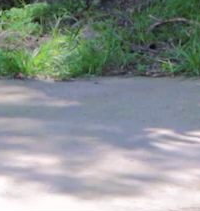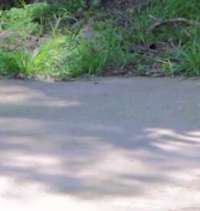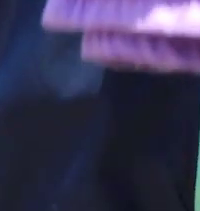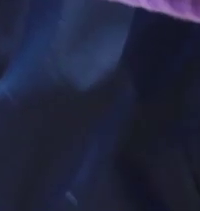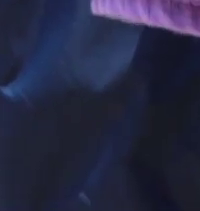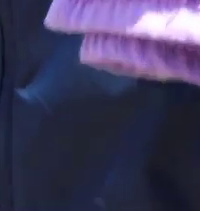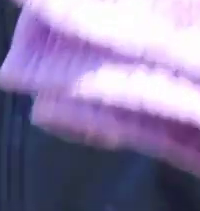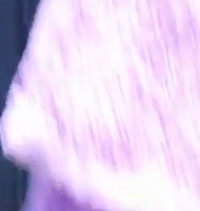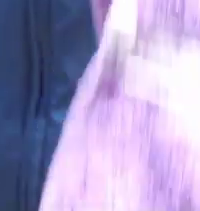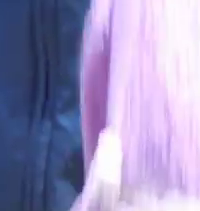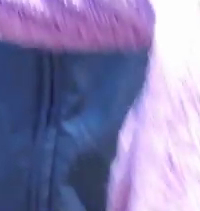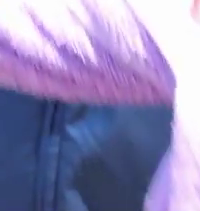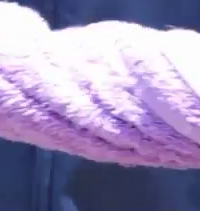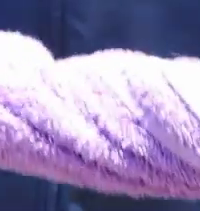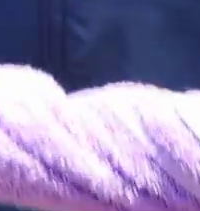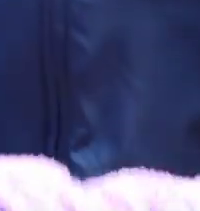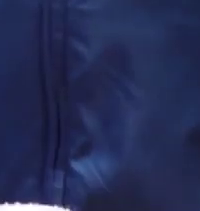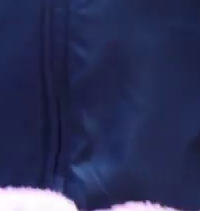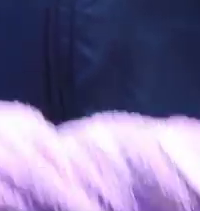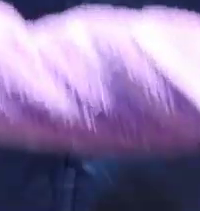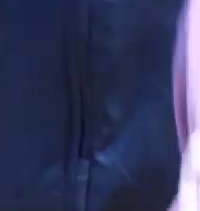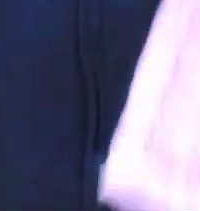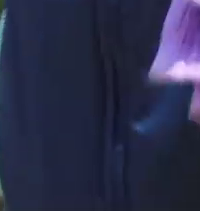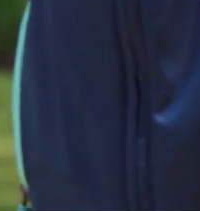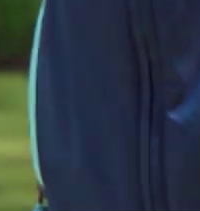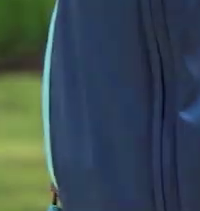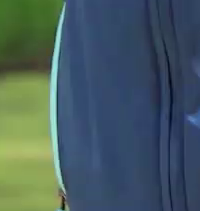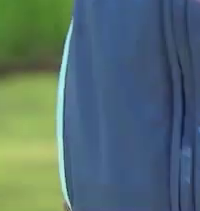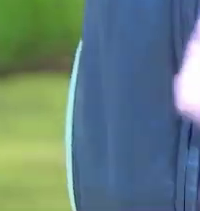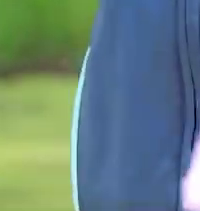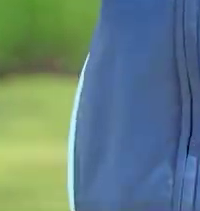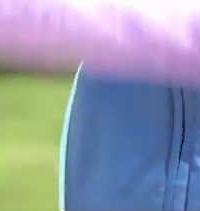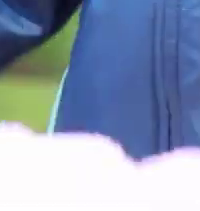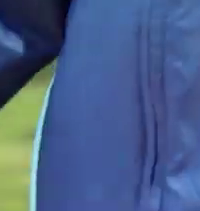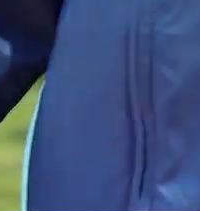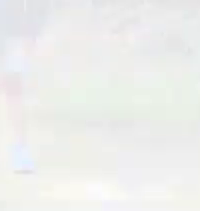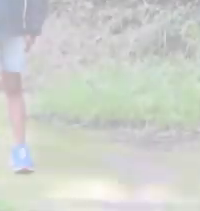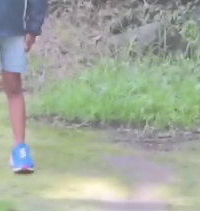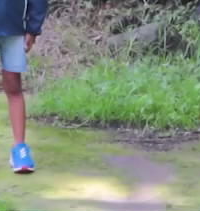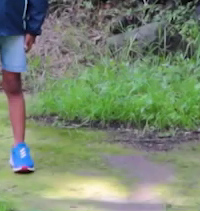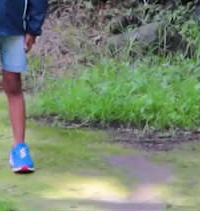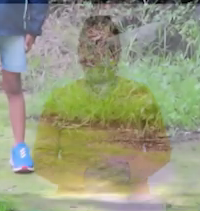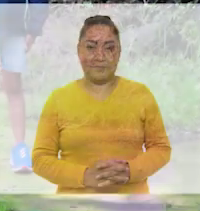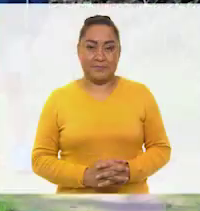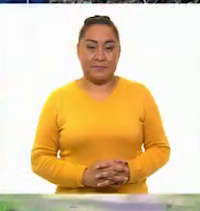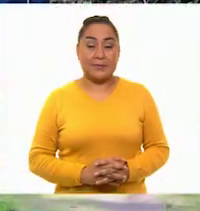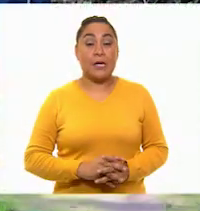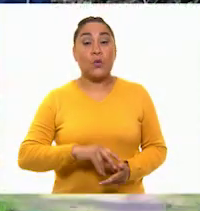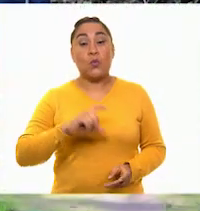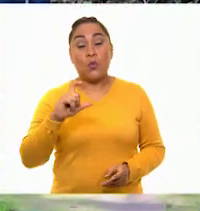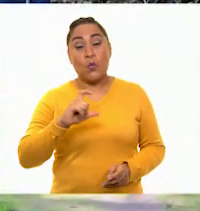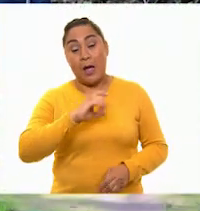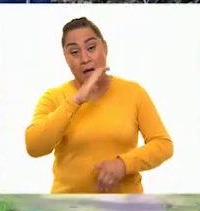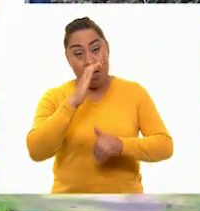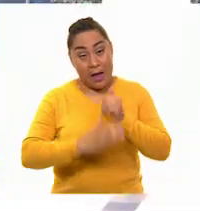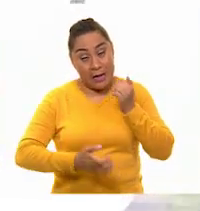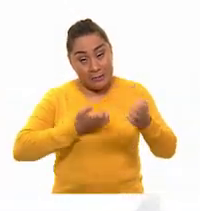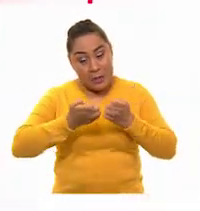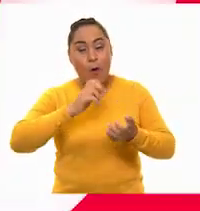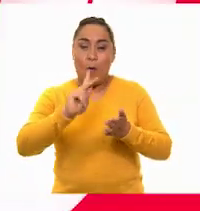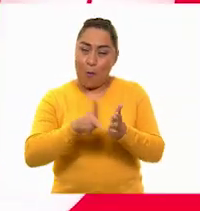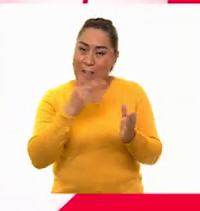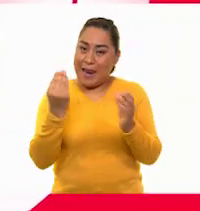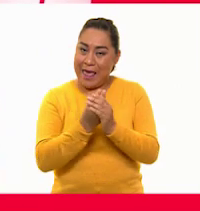y extendemos. Bajamos más. Bajamos un poquito más. Y después de cada pausa activa tu mente.